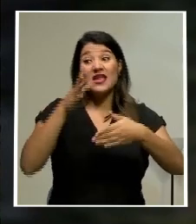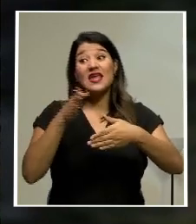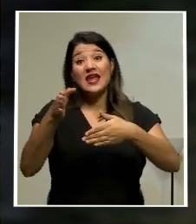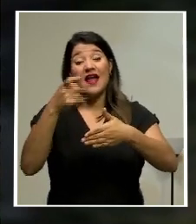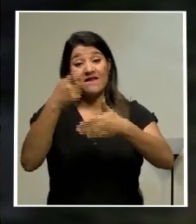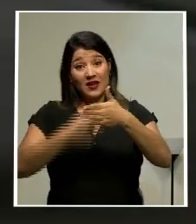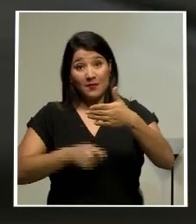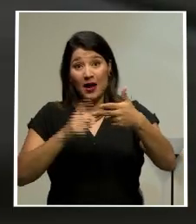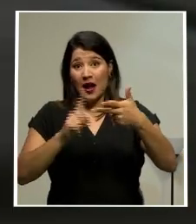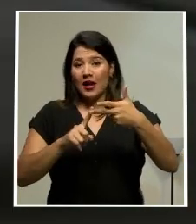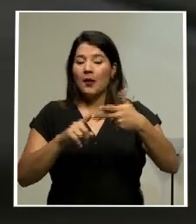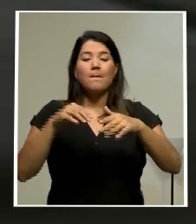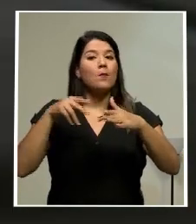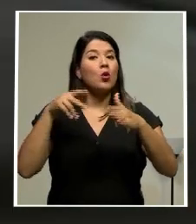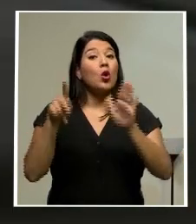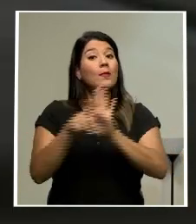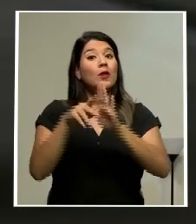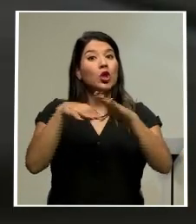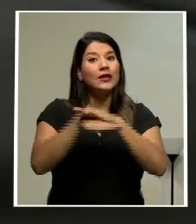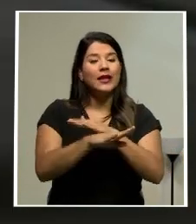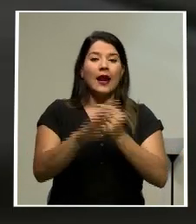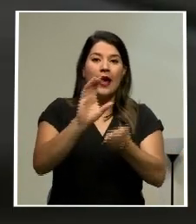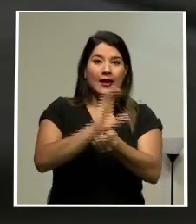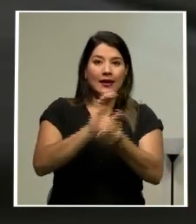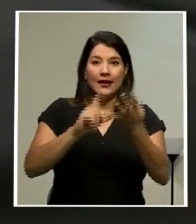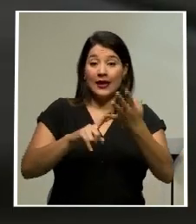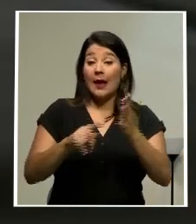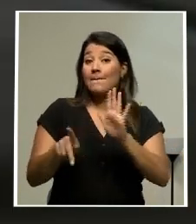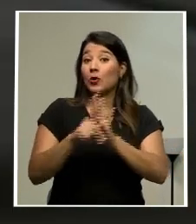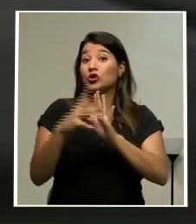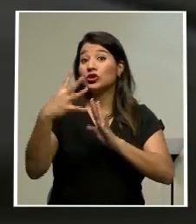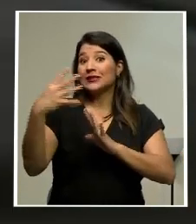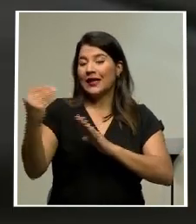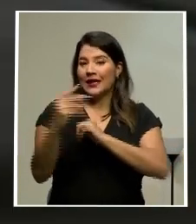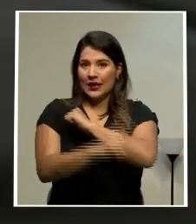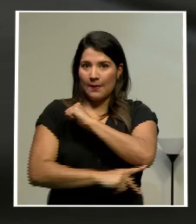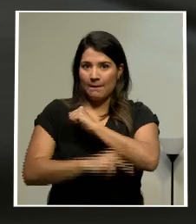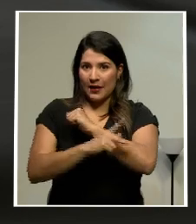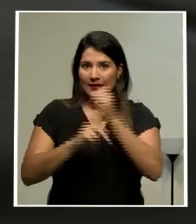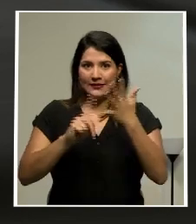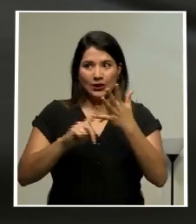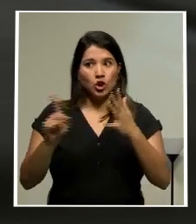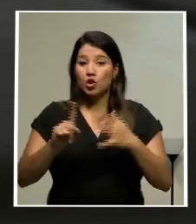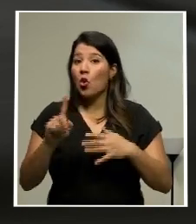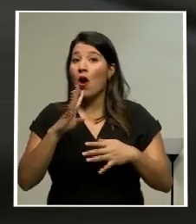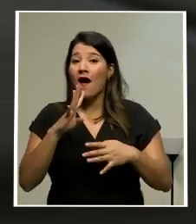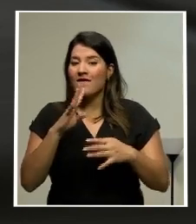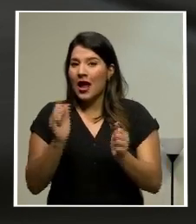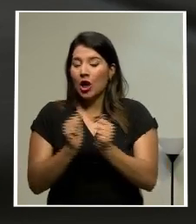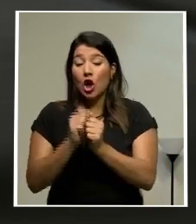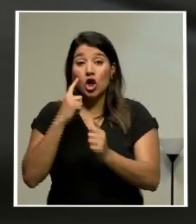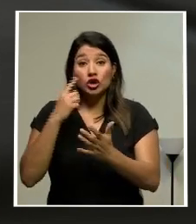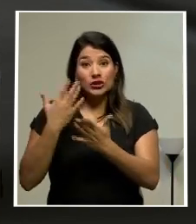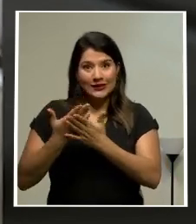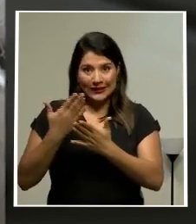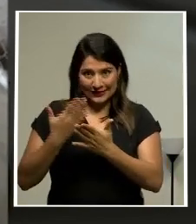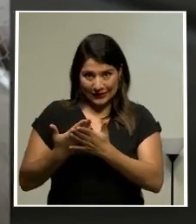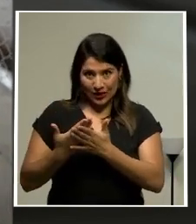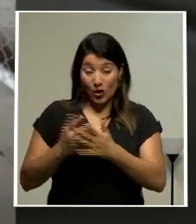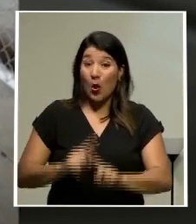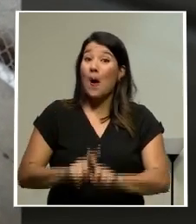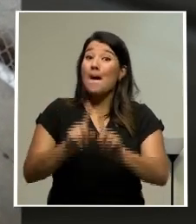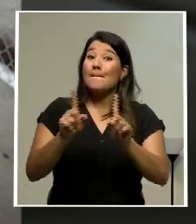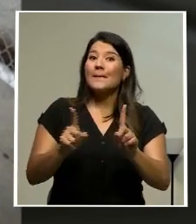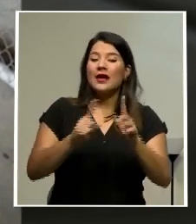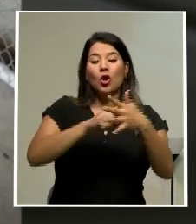médico, impedimento de salida del país y no comunicarse ni amenazar a testigos. Sin embargo, el Juzgado Penal solo impuso esas medidas para